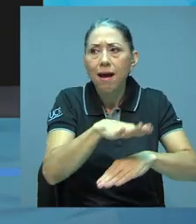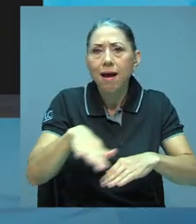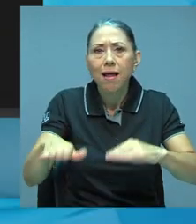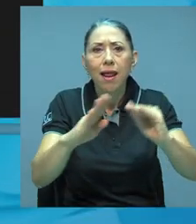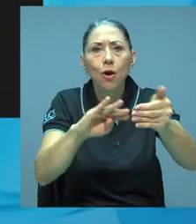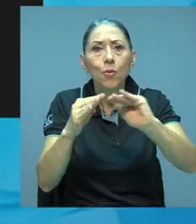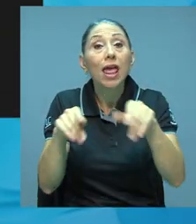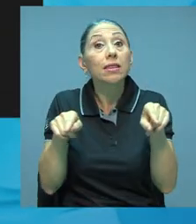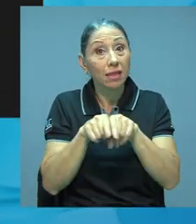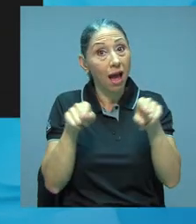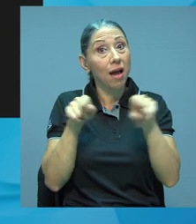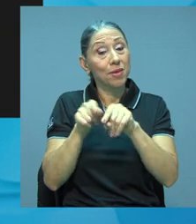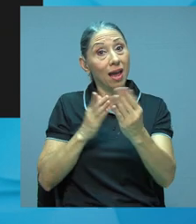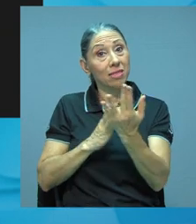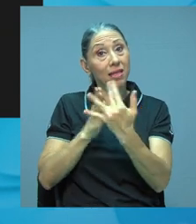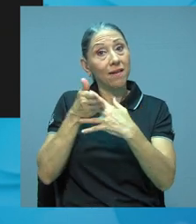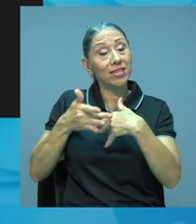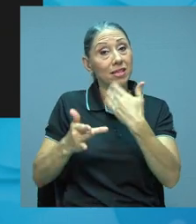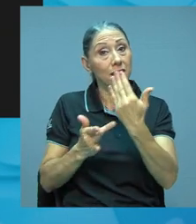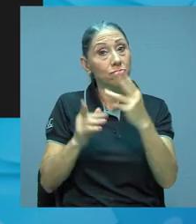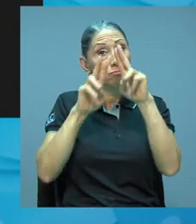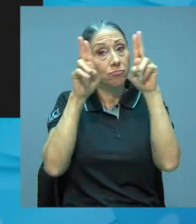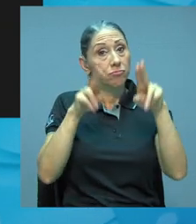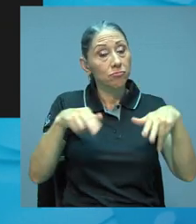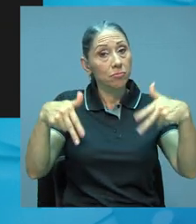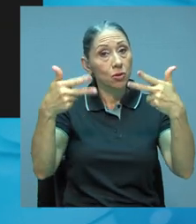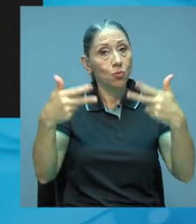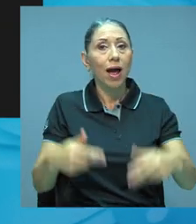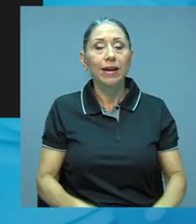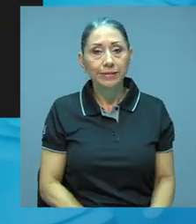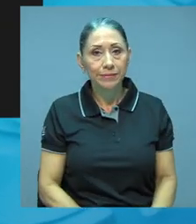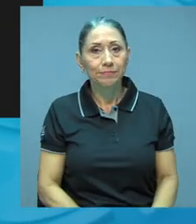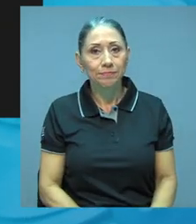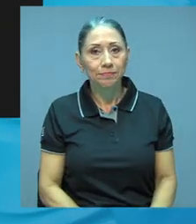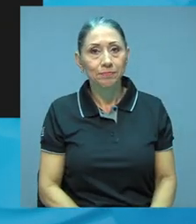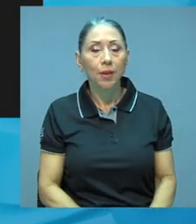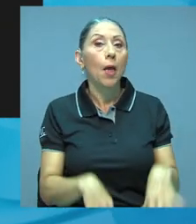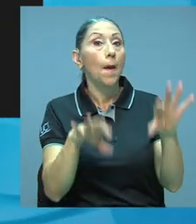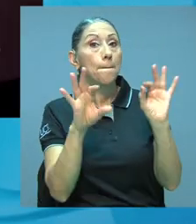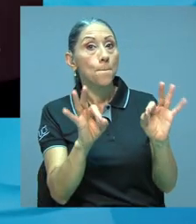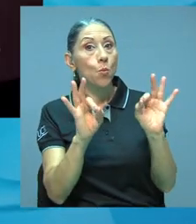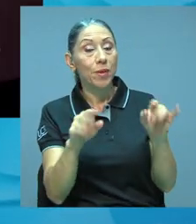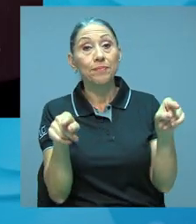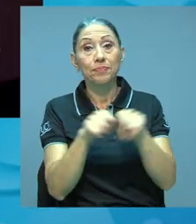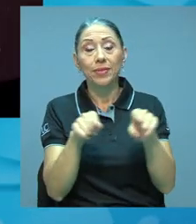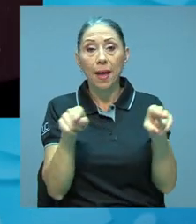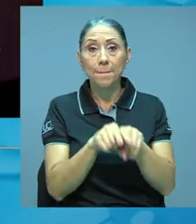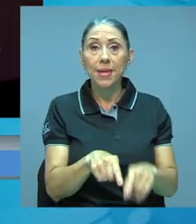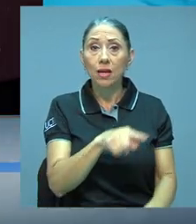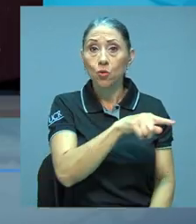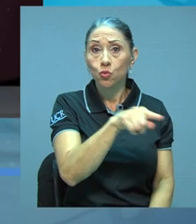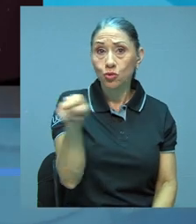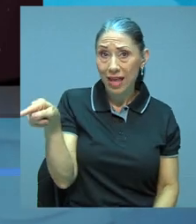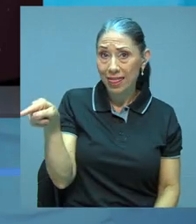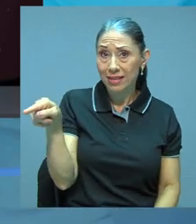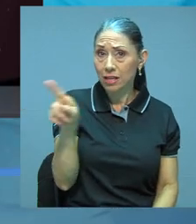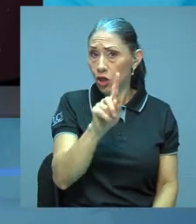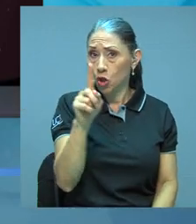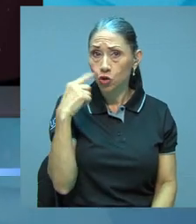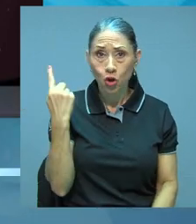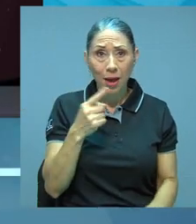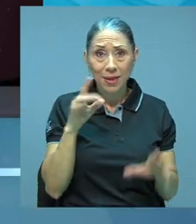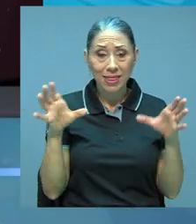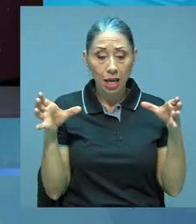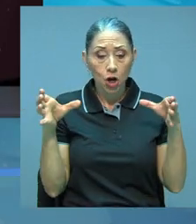también por medio de plataformas virtuales. Muy bien, ustedes tienen también no solo el